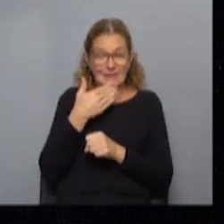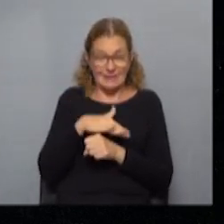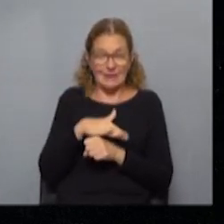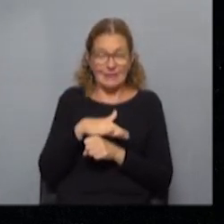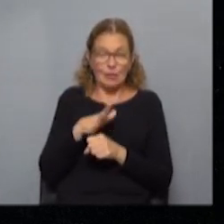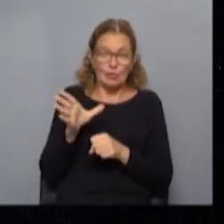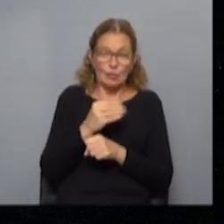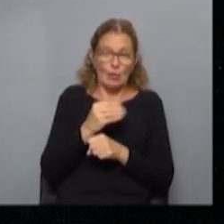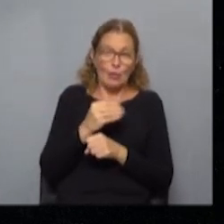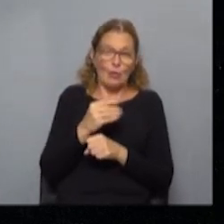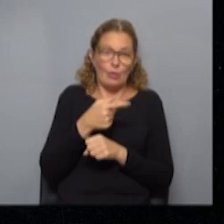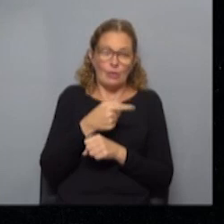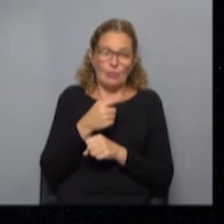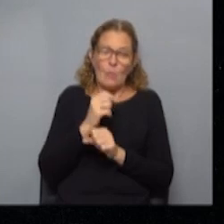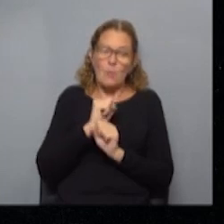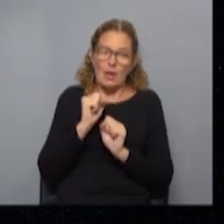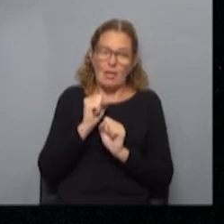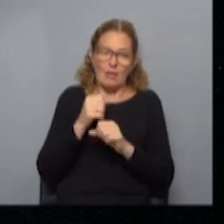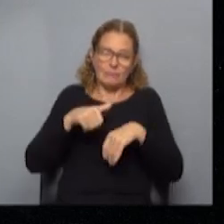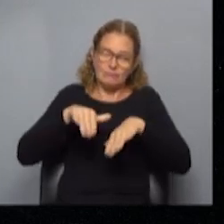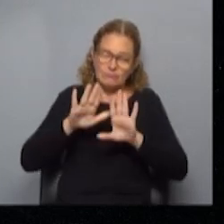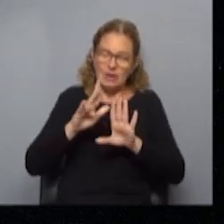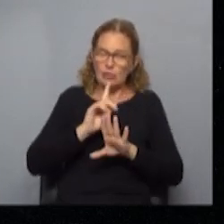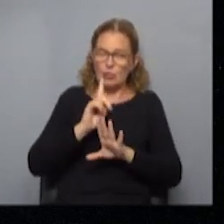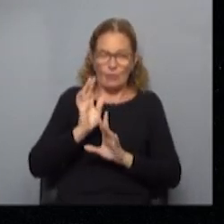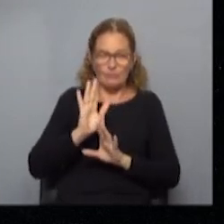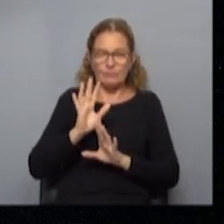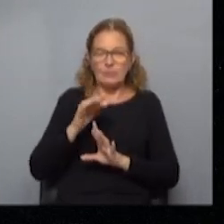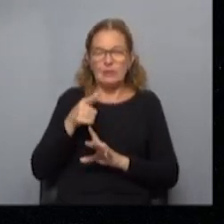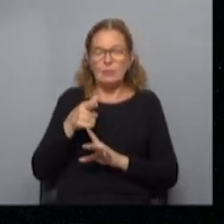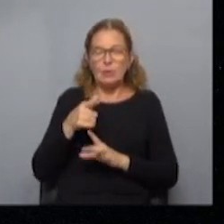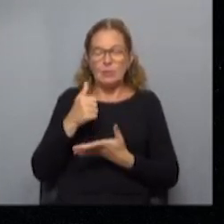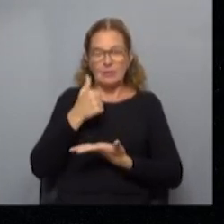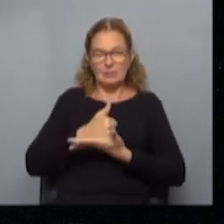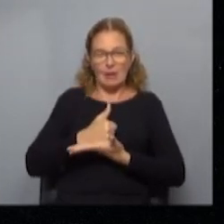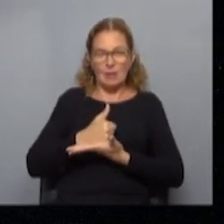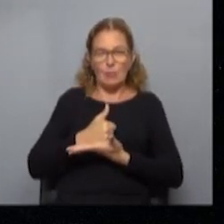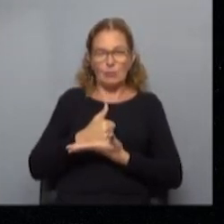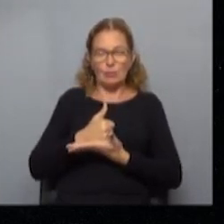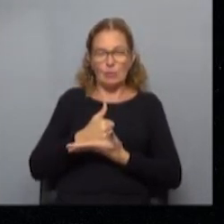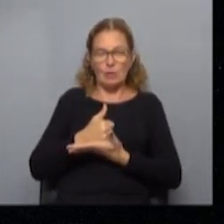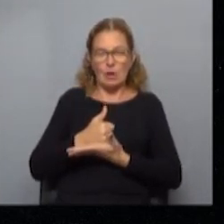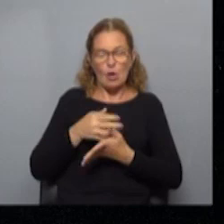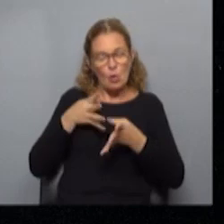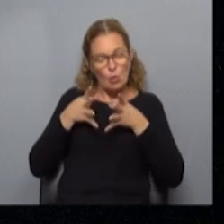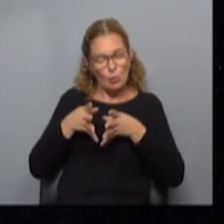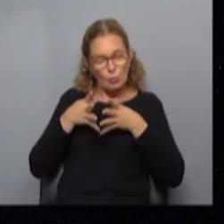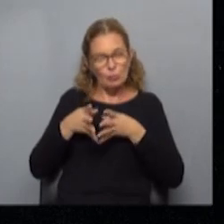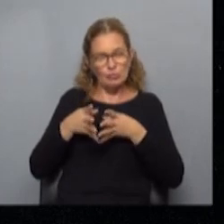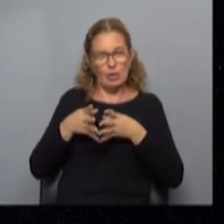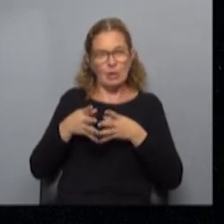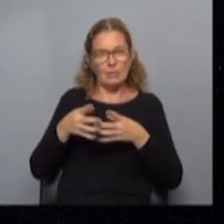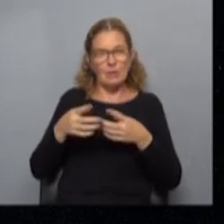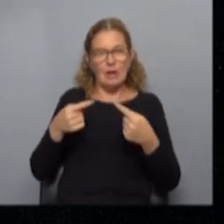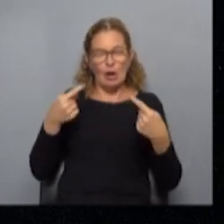todo queda justificado y eso no es así así que estaremos en pie de lucha para evitar